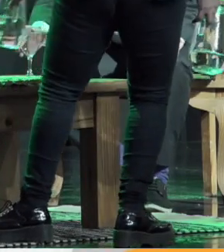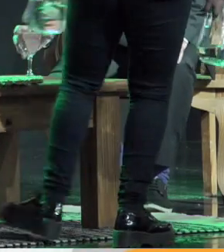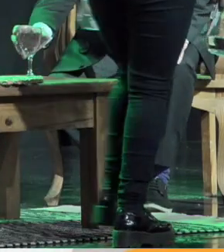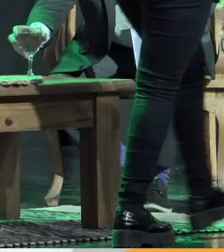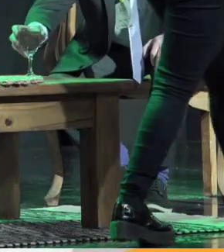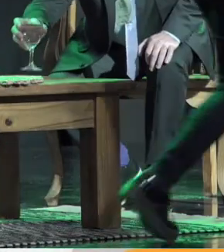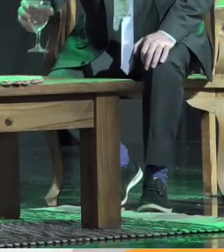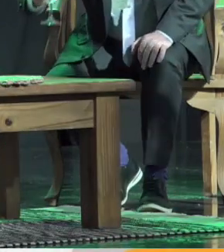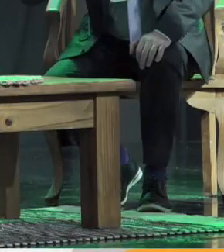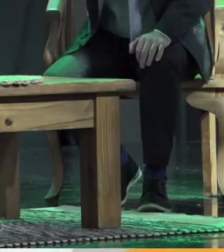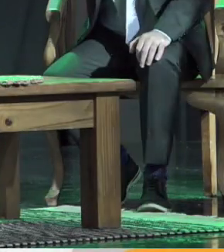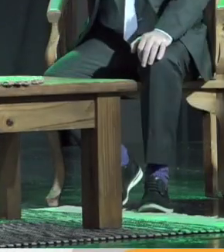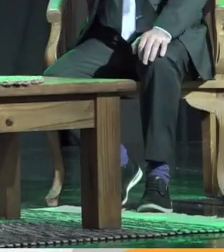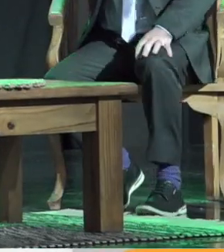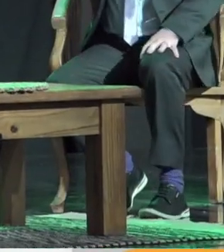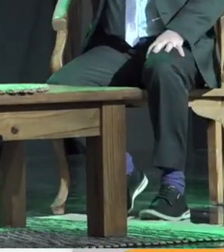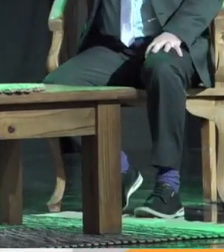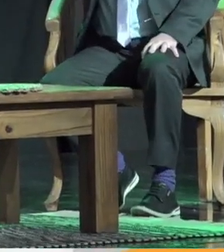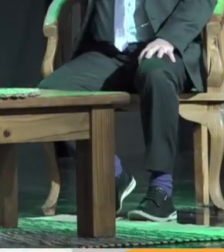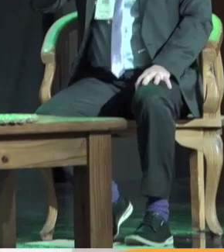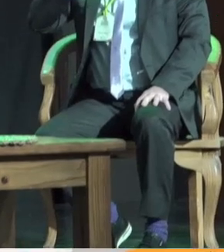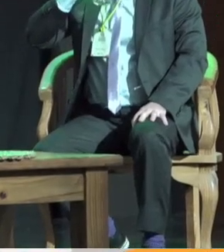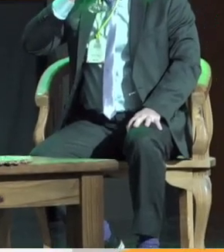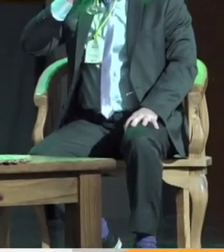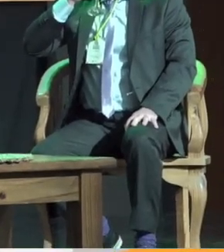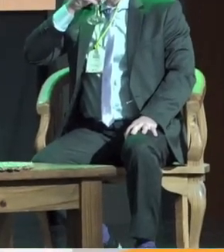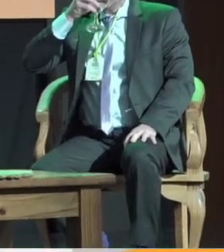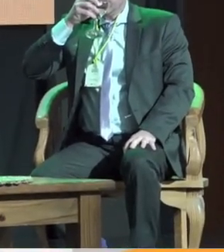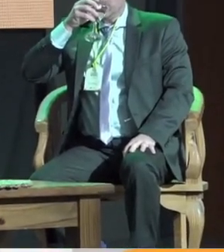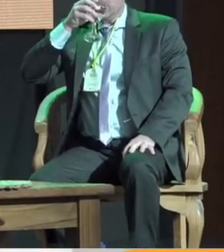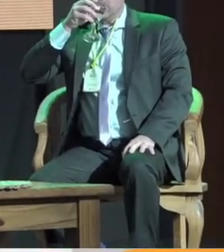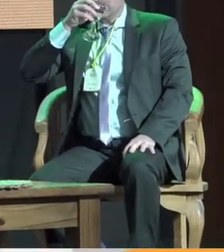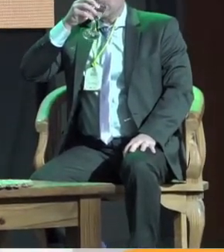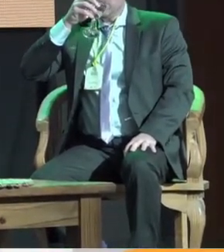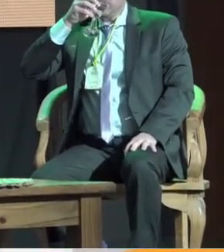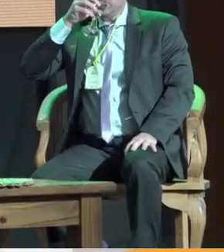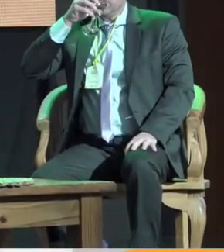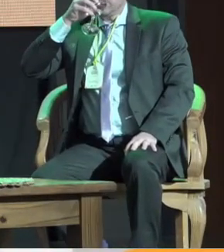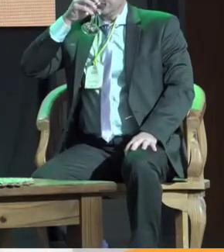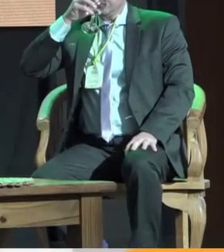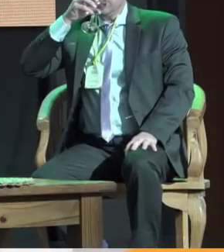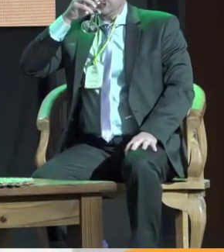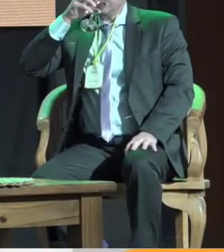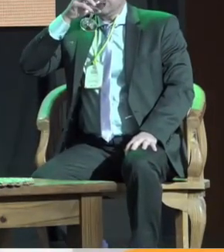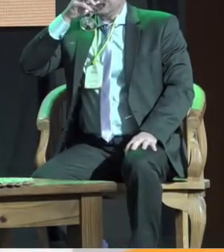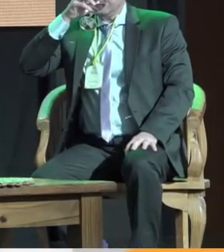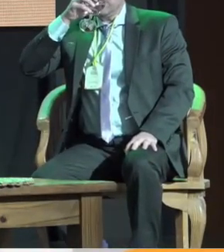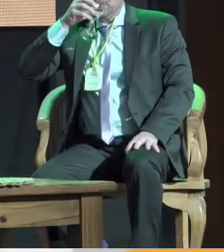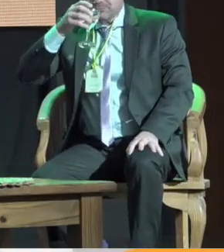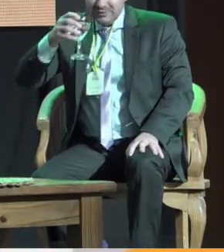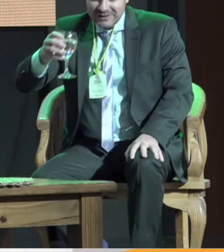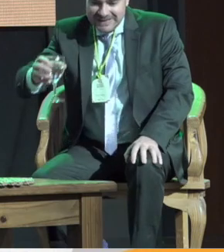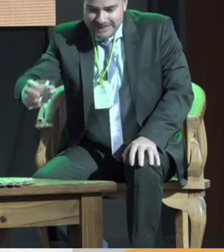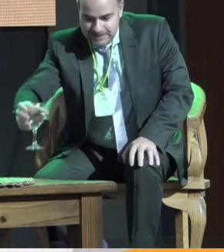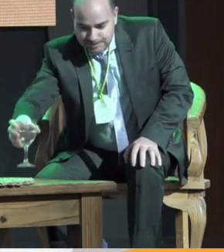hola perfecto qué tal buenos días bueno primero me quiero sumar a todos los agradecimientos que vienen